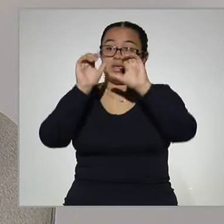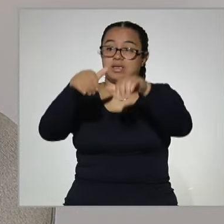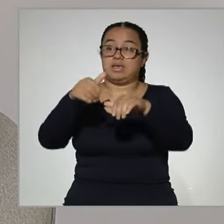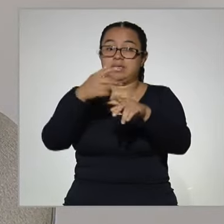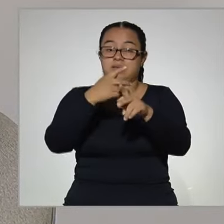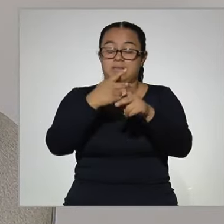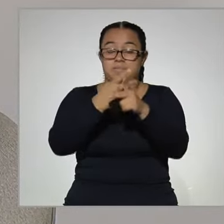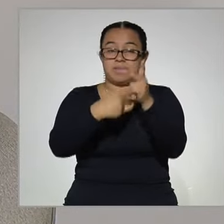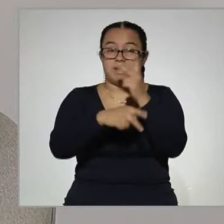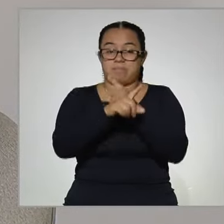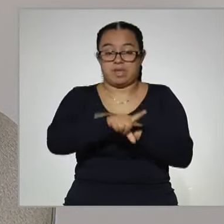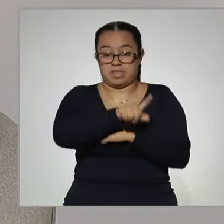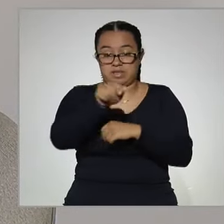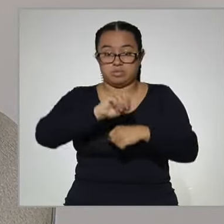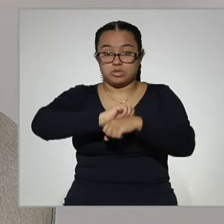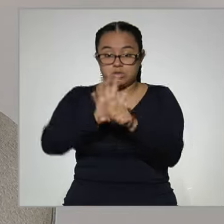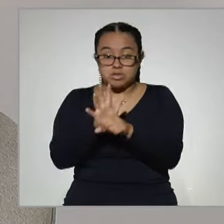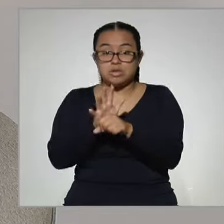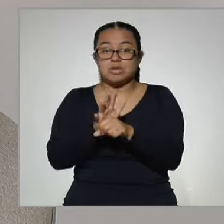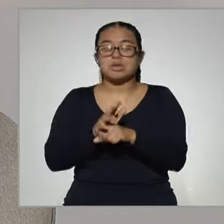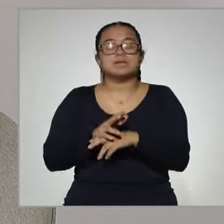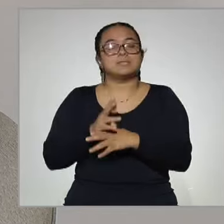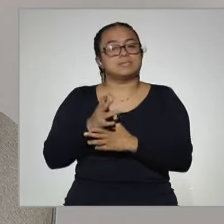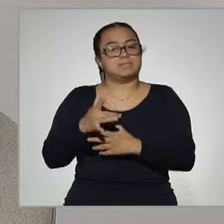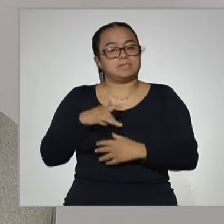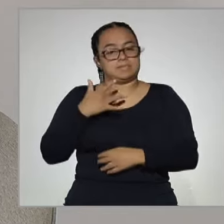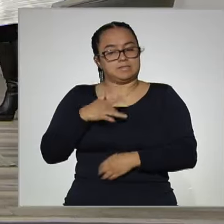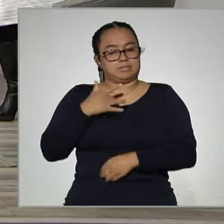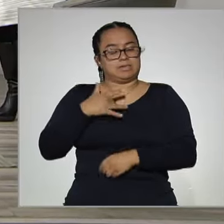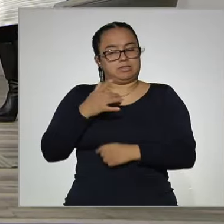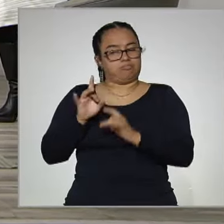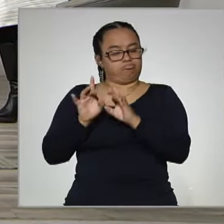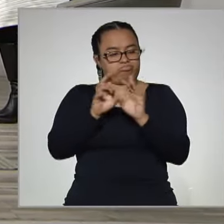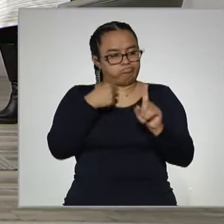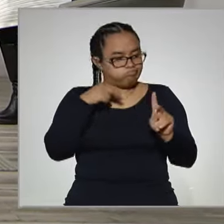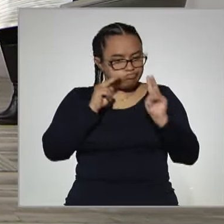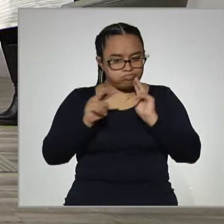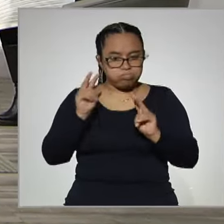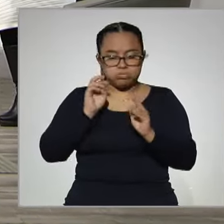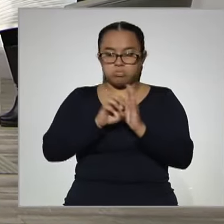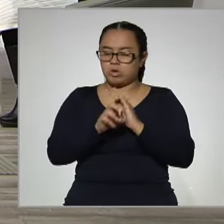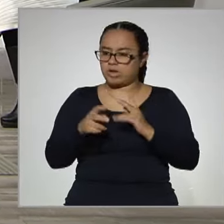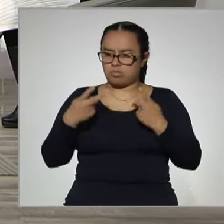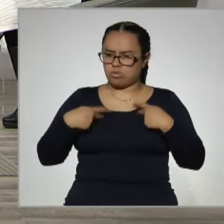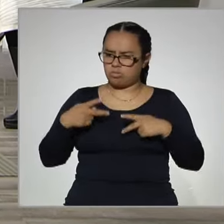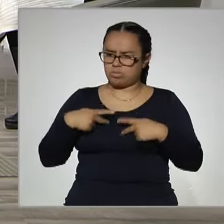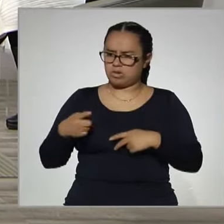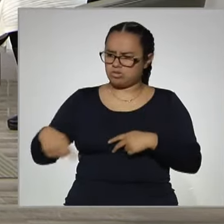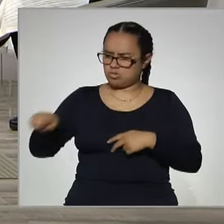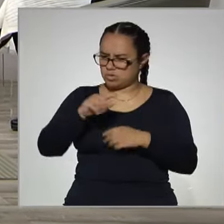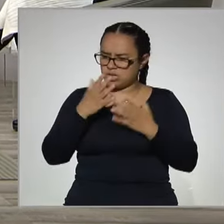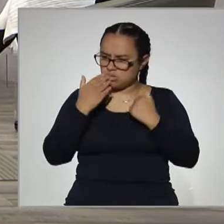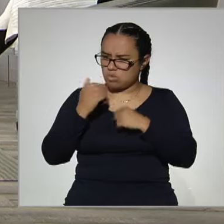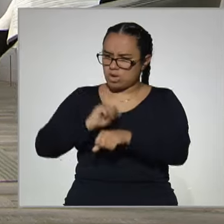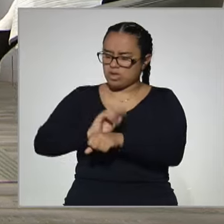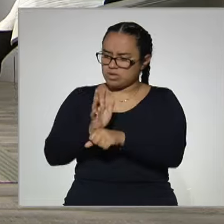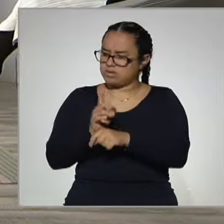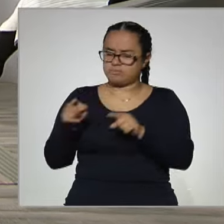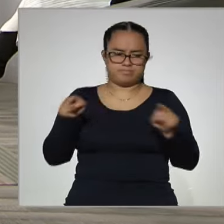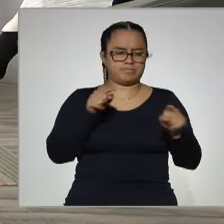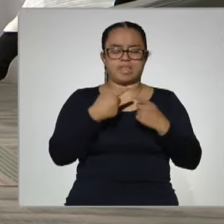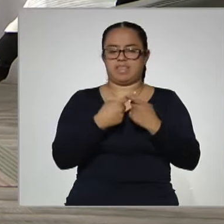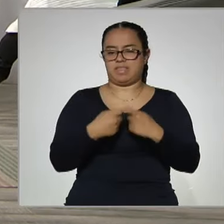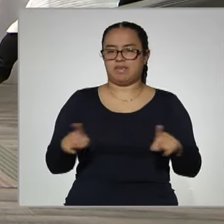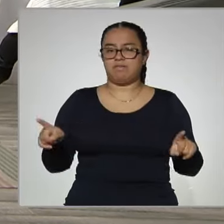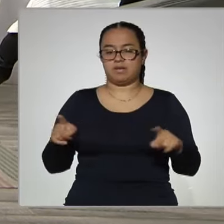después de COVID, sí presenta una serie de condiciones que no habíamos encontrado en la población que no enfrentó esa pandemia. Entonces,